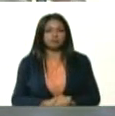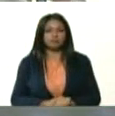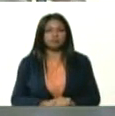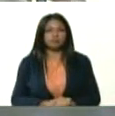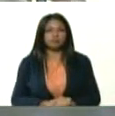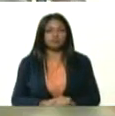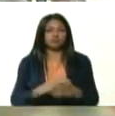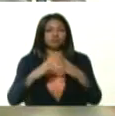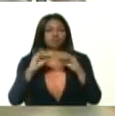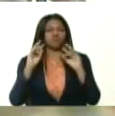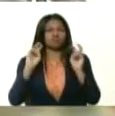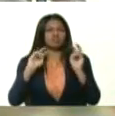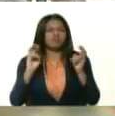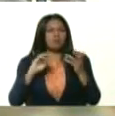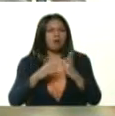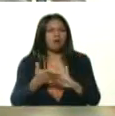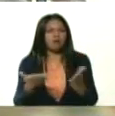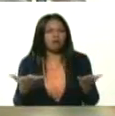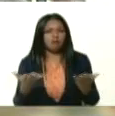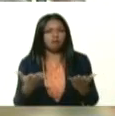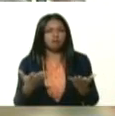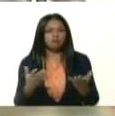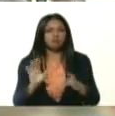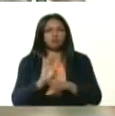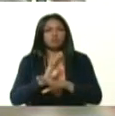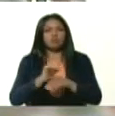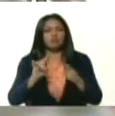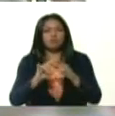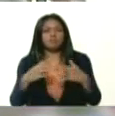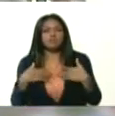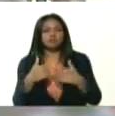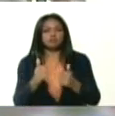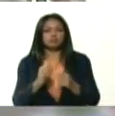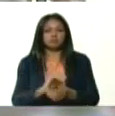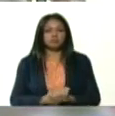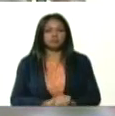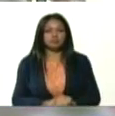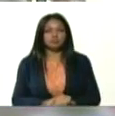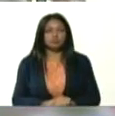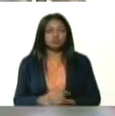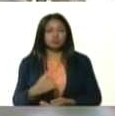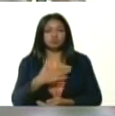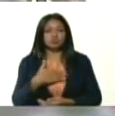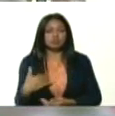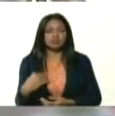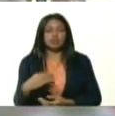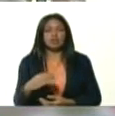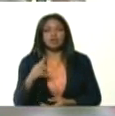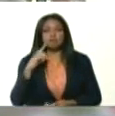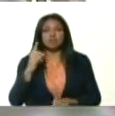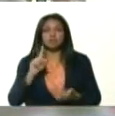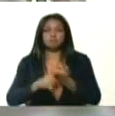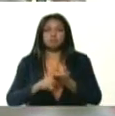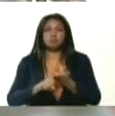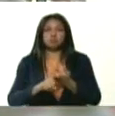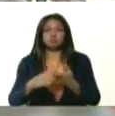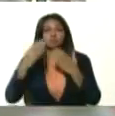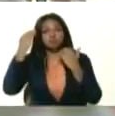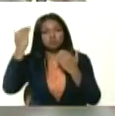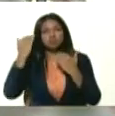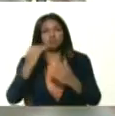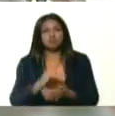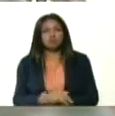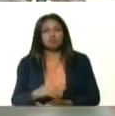Todo el tema de la protección, de salud. Yo quisiera que Cilia le diera un saludo,